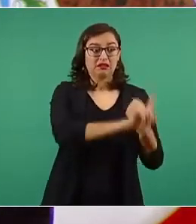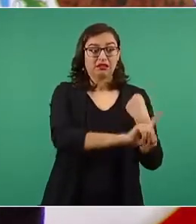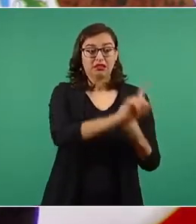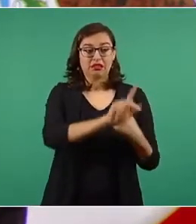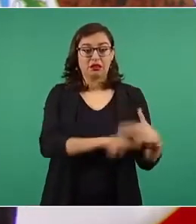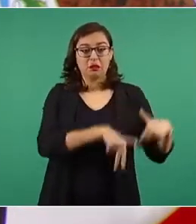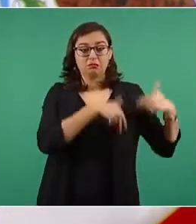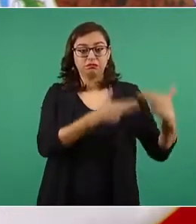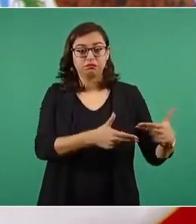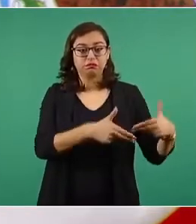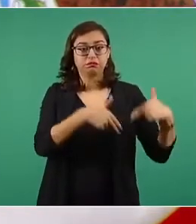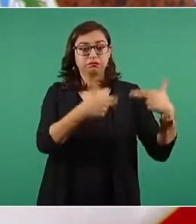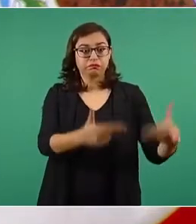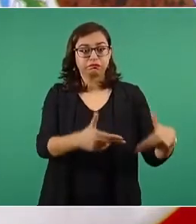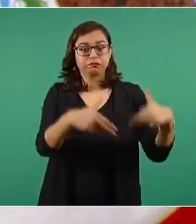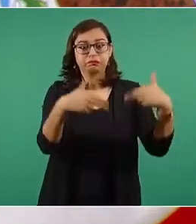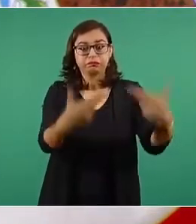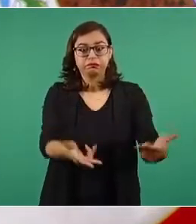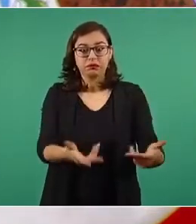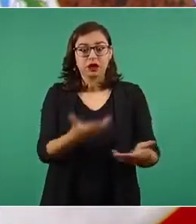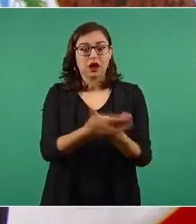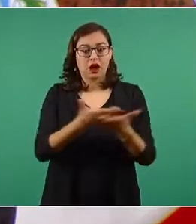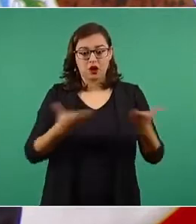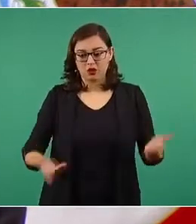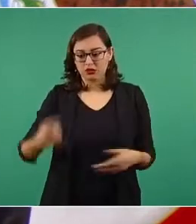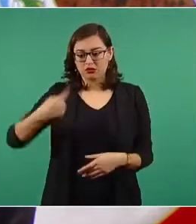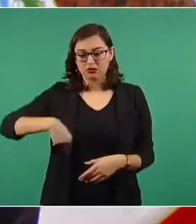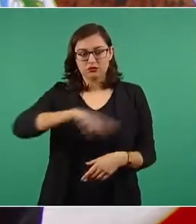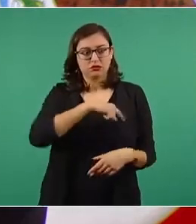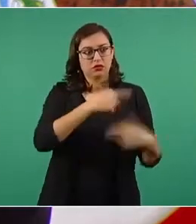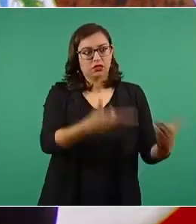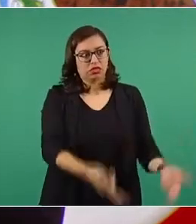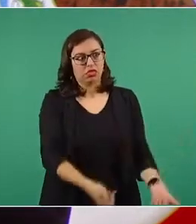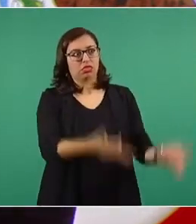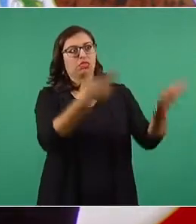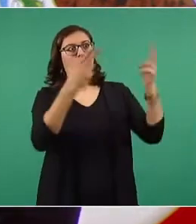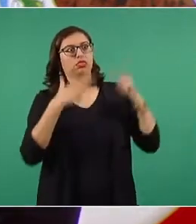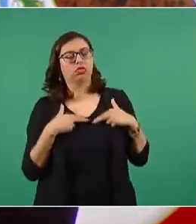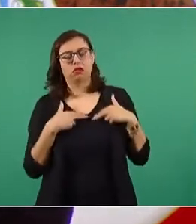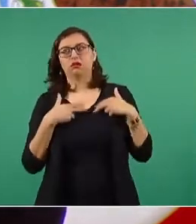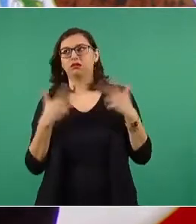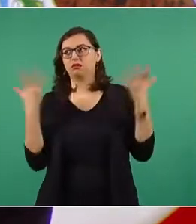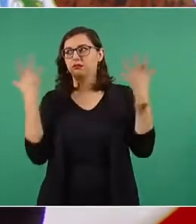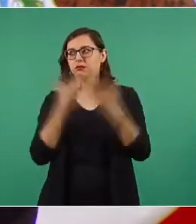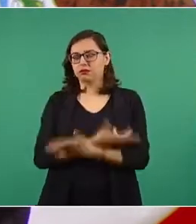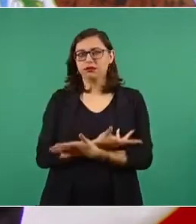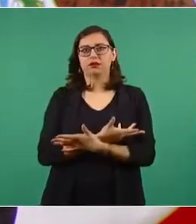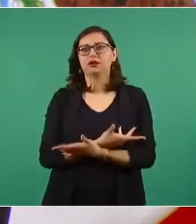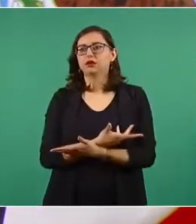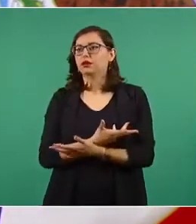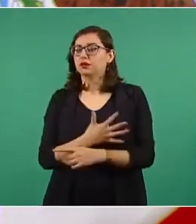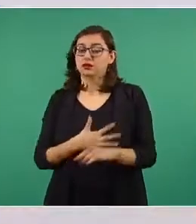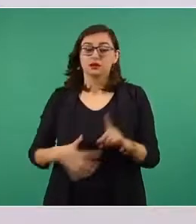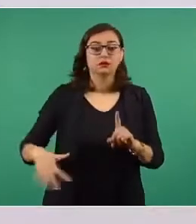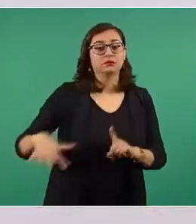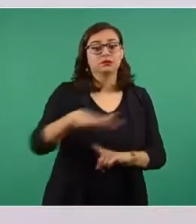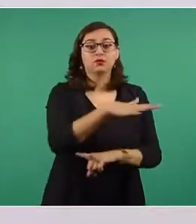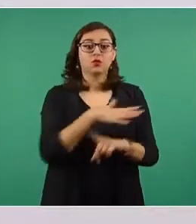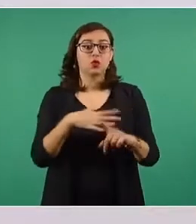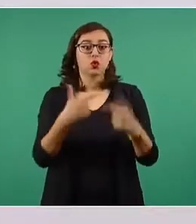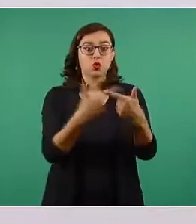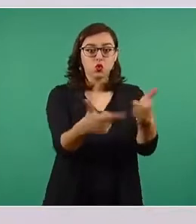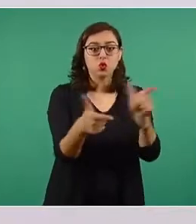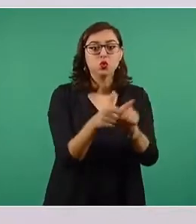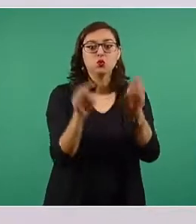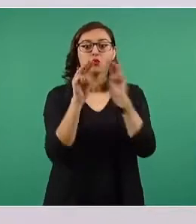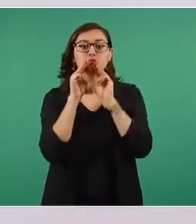Ya estaban integradas las bandas, los